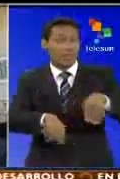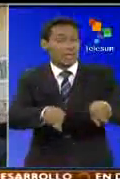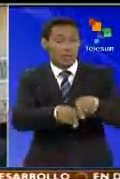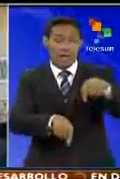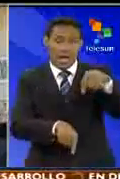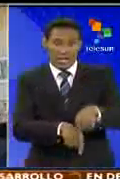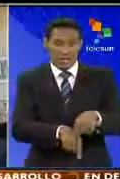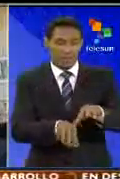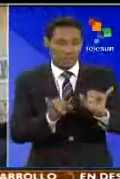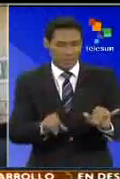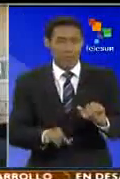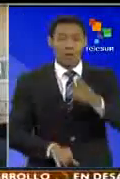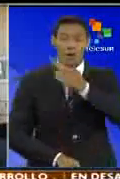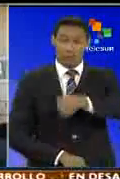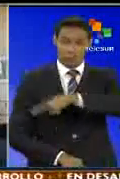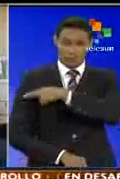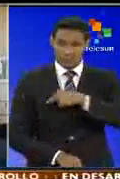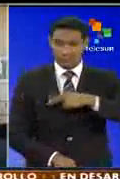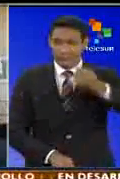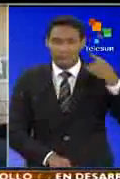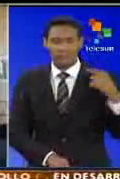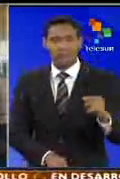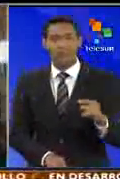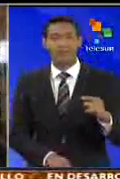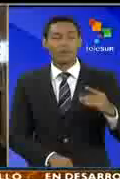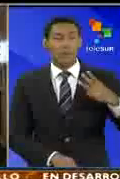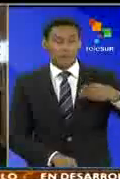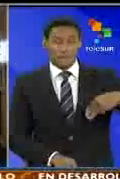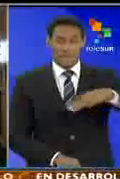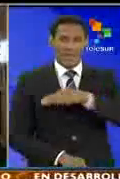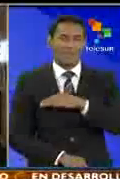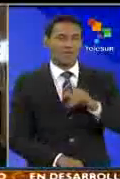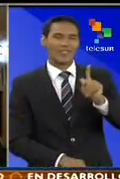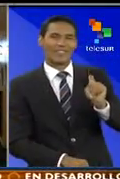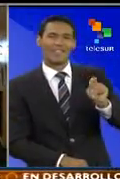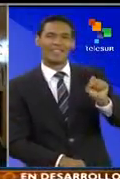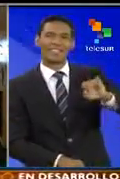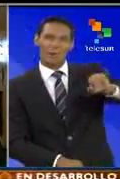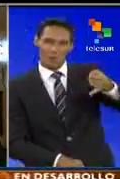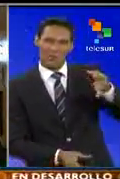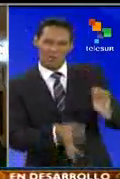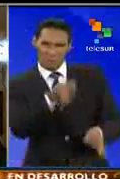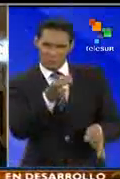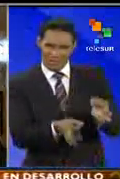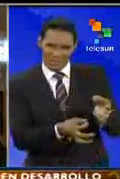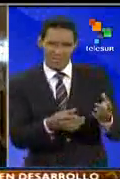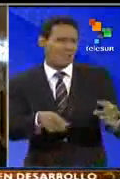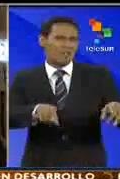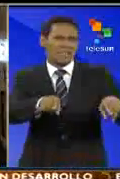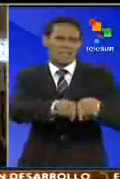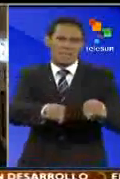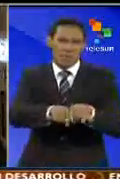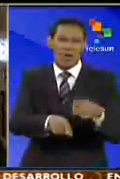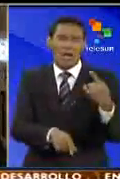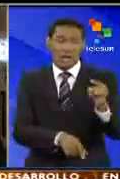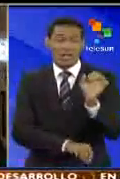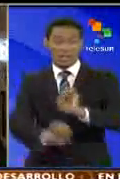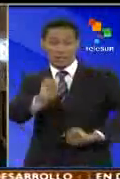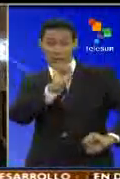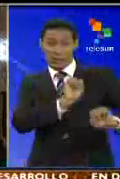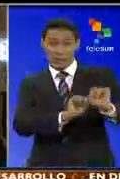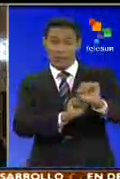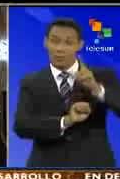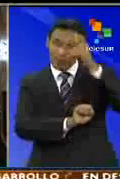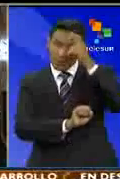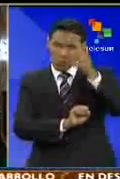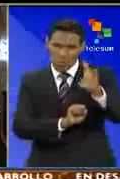en Ginebra, se encuentran miembros del Tribunal Supremo de Justicia, igualmente se encuentra la Defensora del Pueblo,